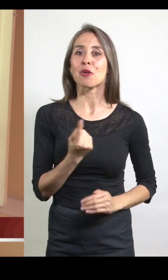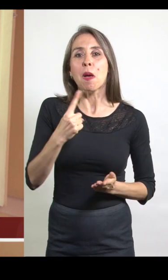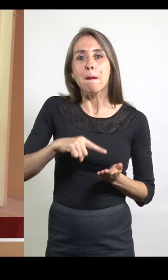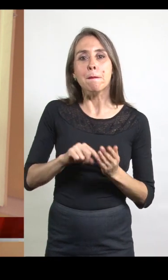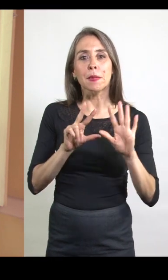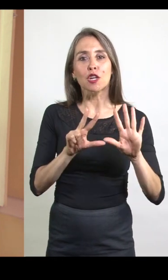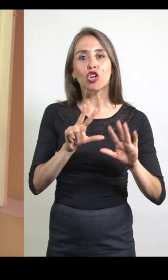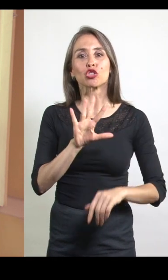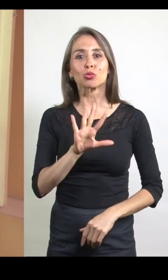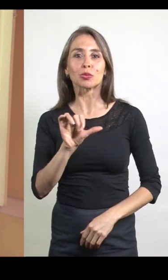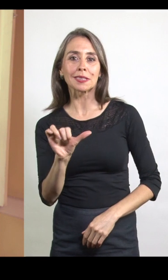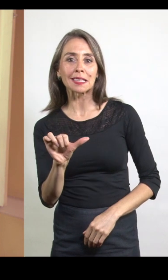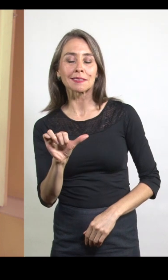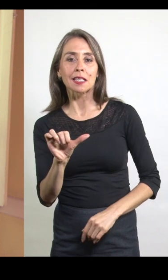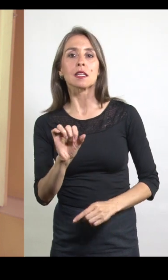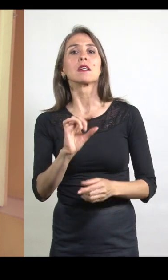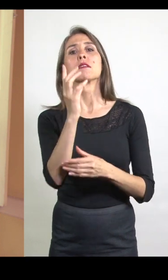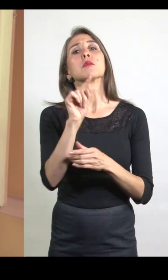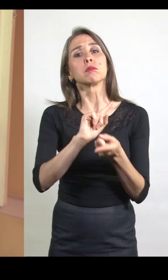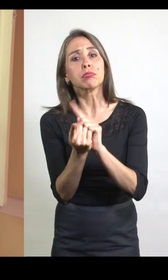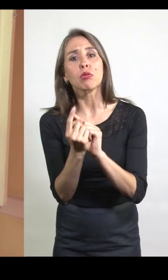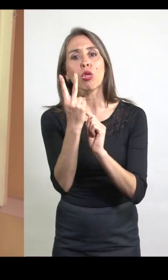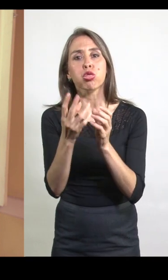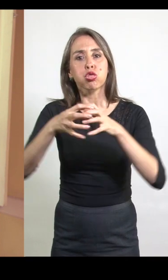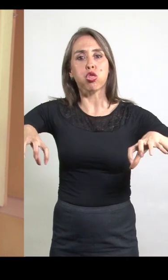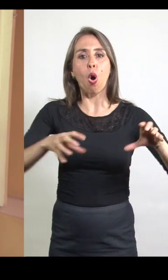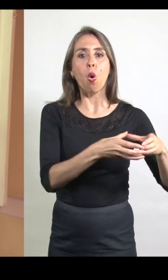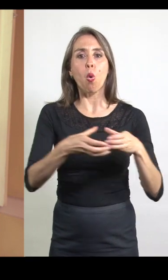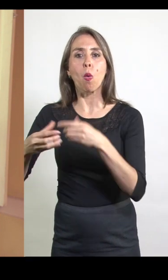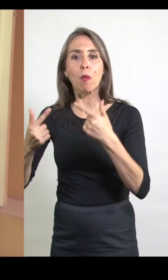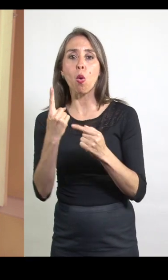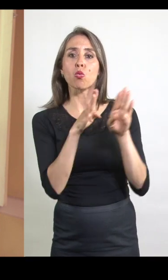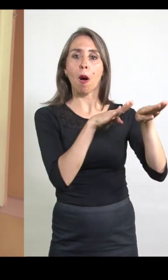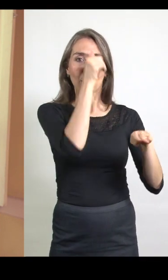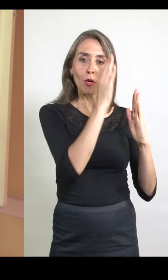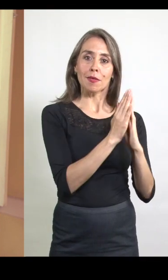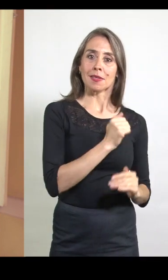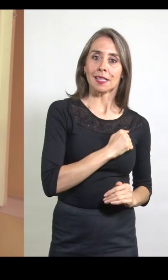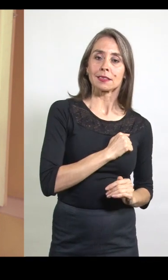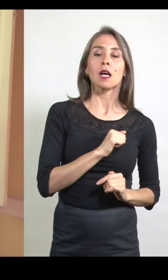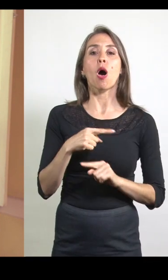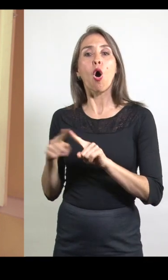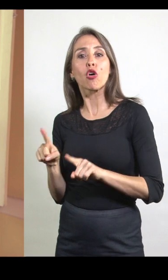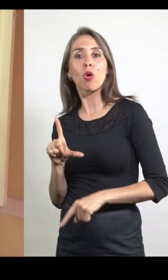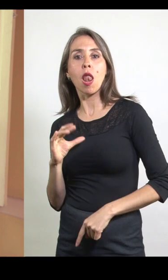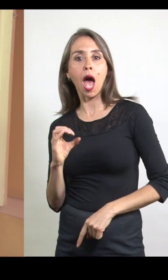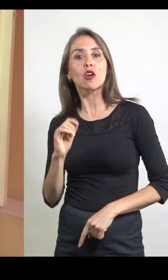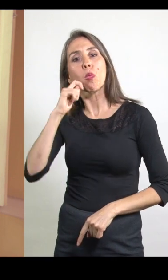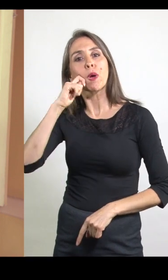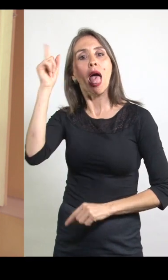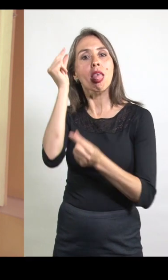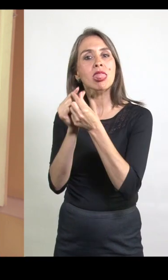1856, que terminaría con la formación de dos partidos políticos, uno clerical y el otro laico denominado nacional o